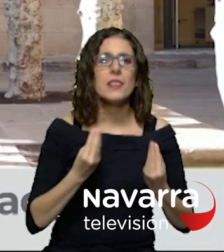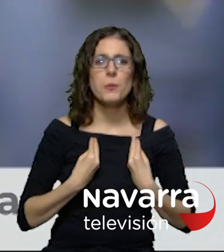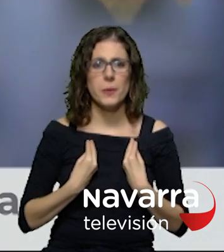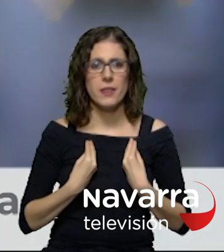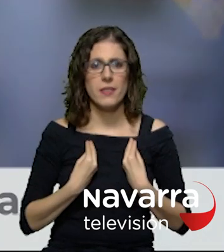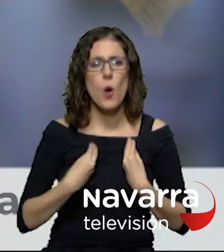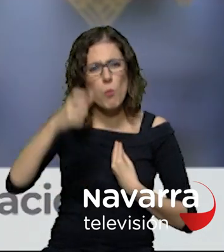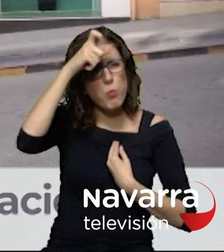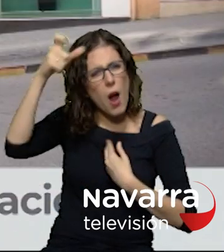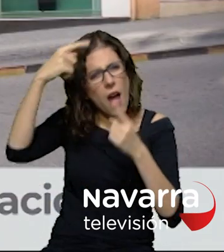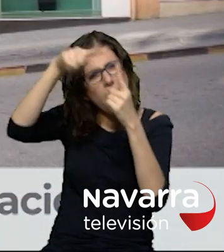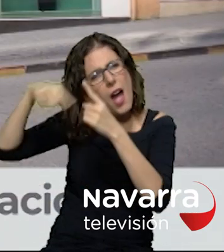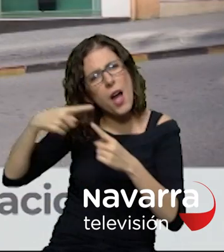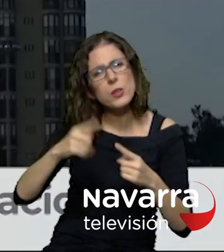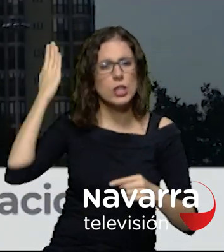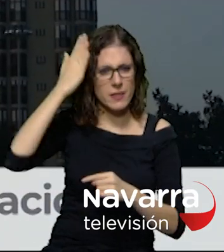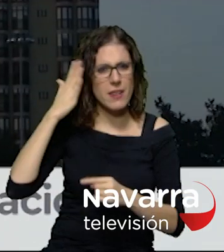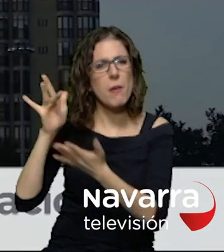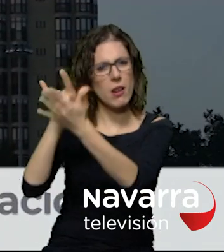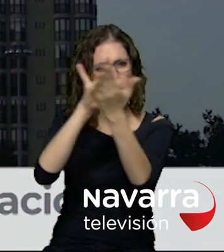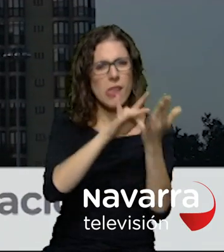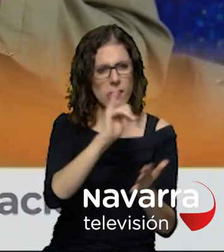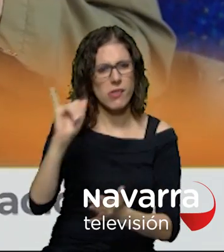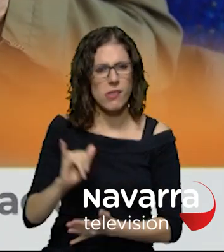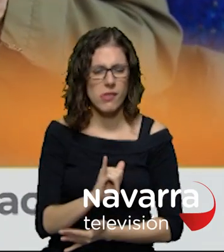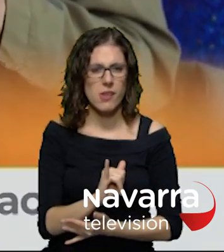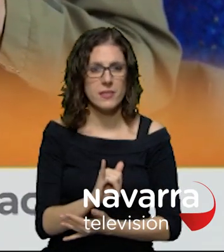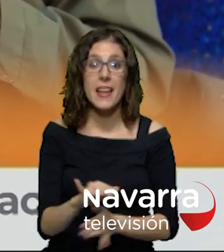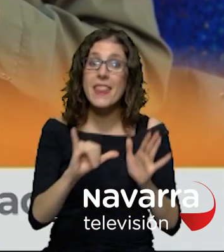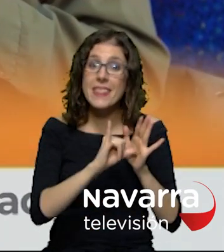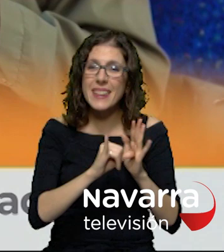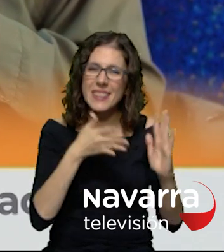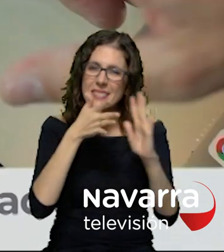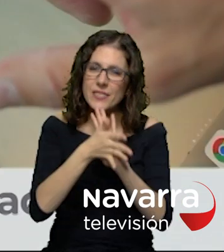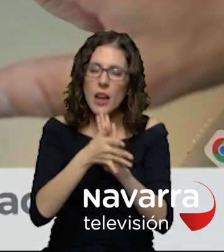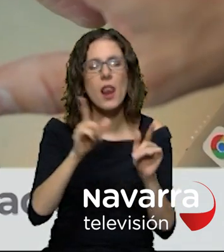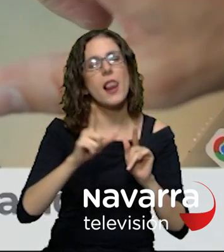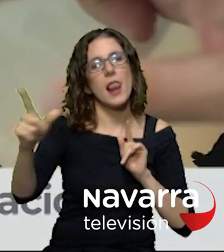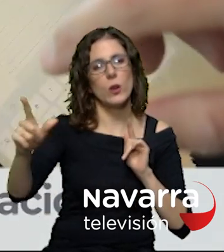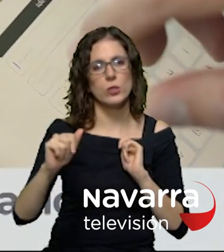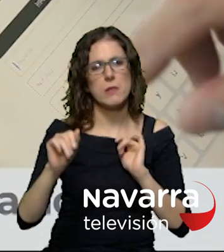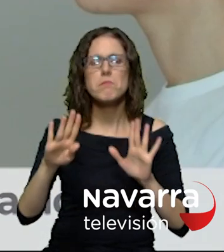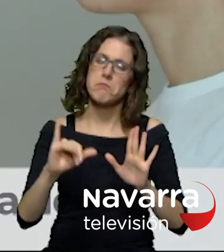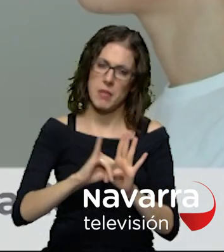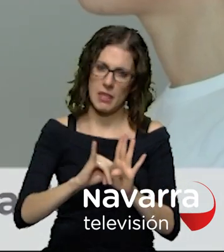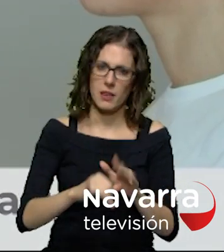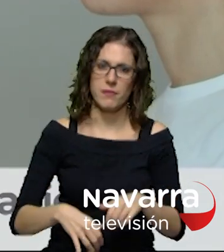convivir en más de 200 puntos de nuestra geografía estar cerca es estar lejos pero estar cerca